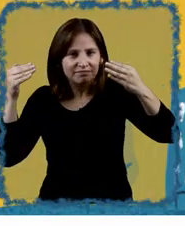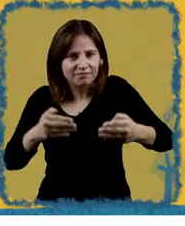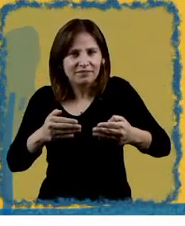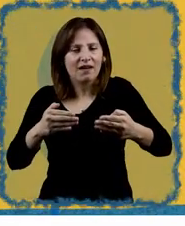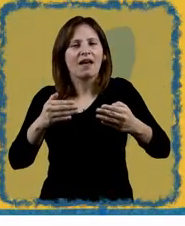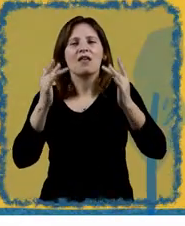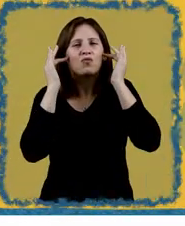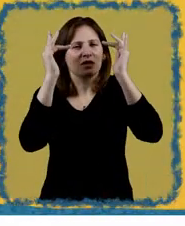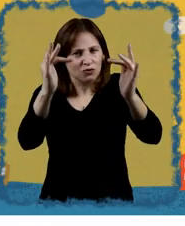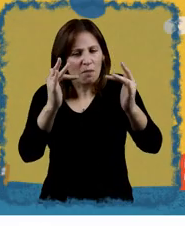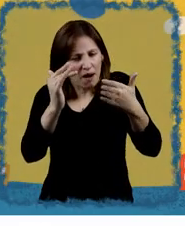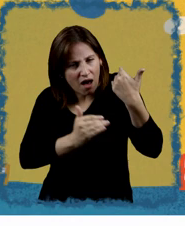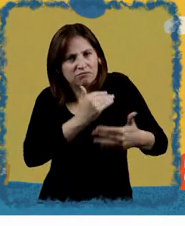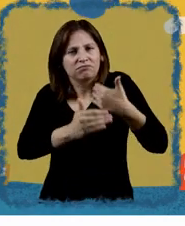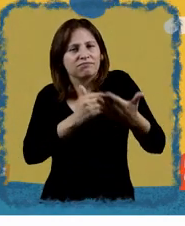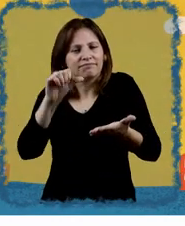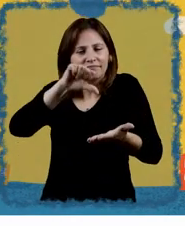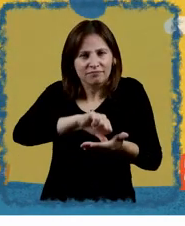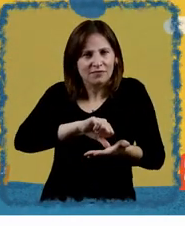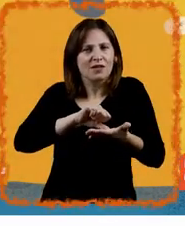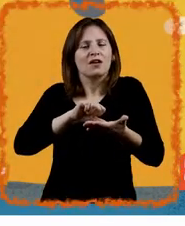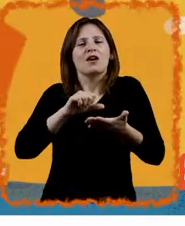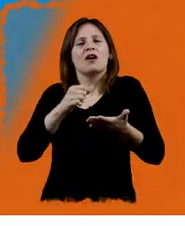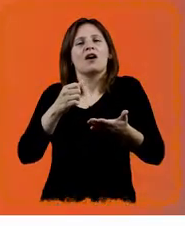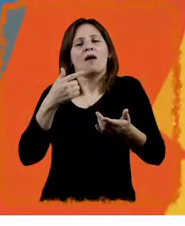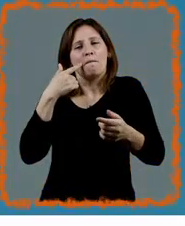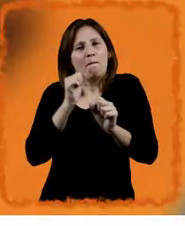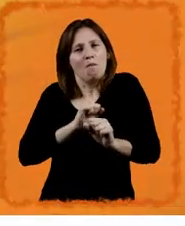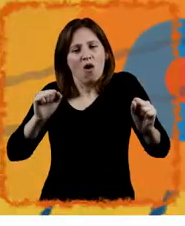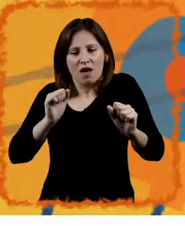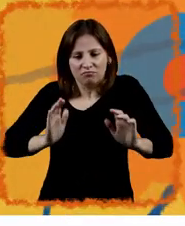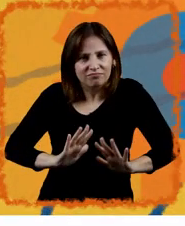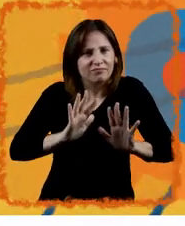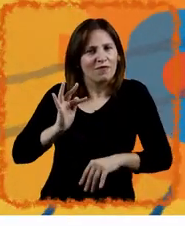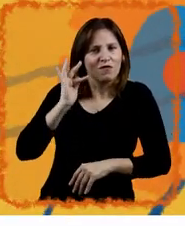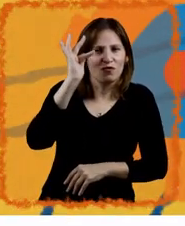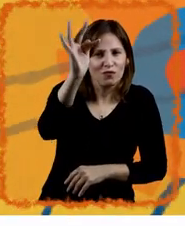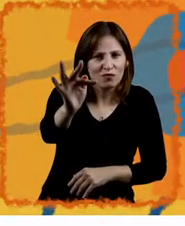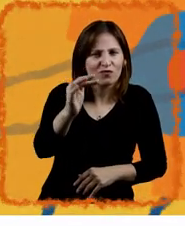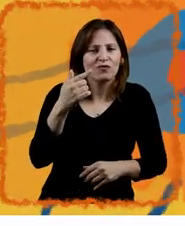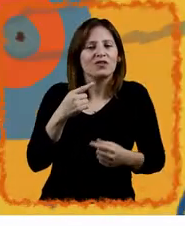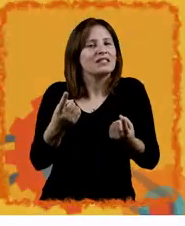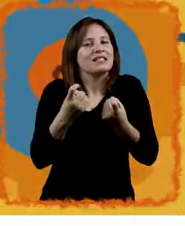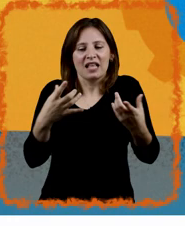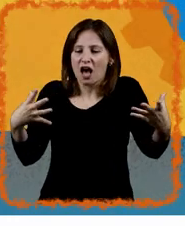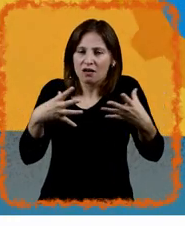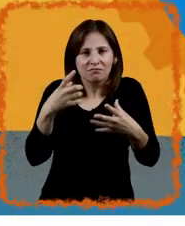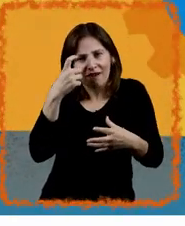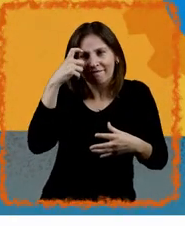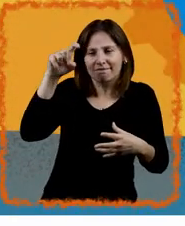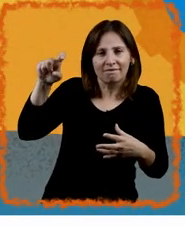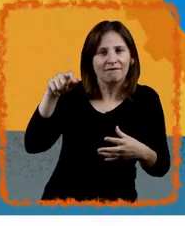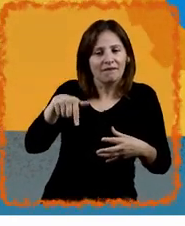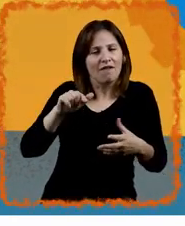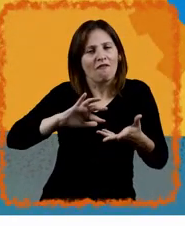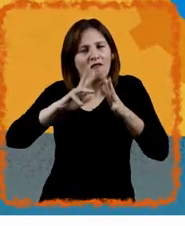como estrategia país y renovar nuestro compromiso con el porvenir. Necesitamos inventar juntos el modo uruguayo